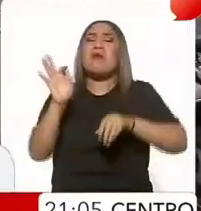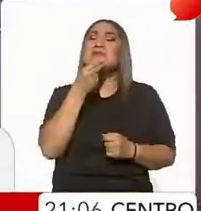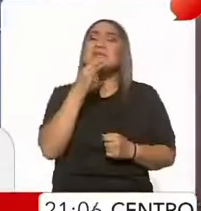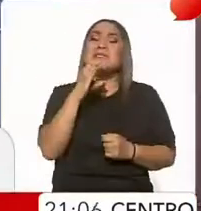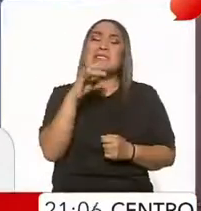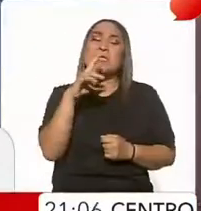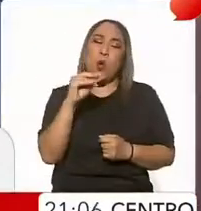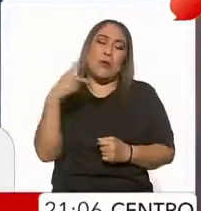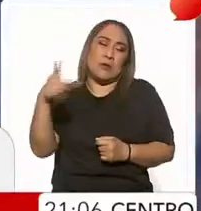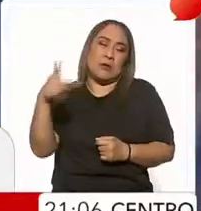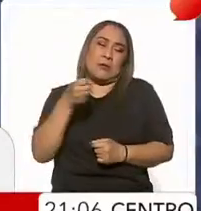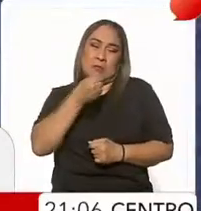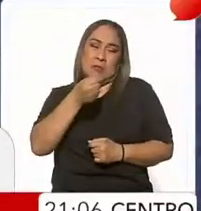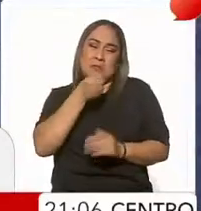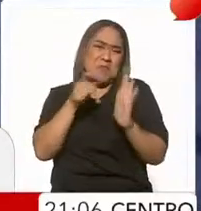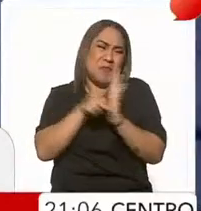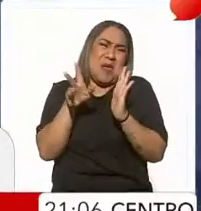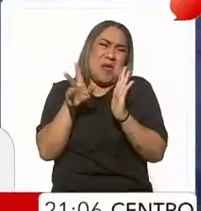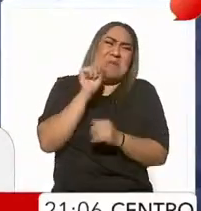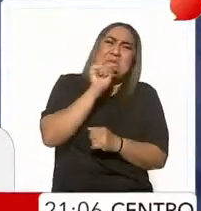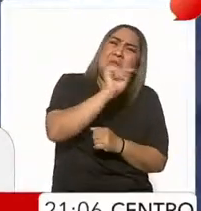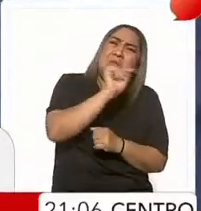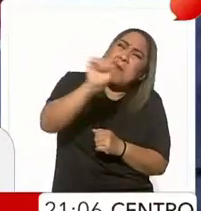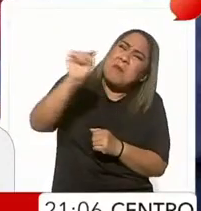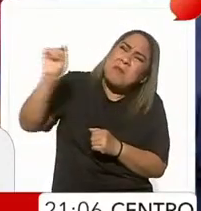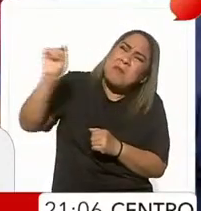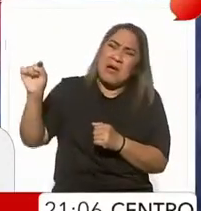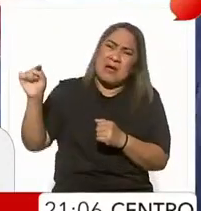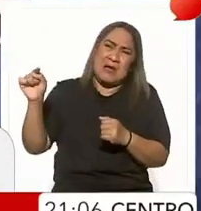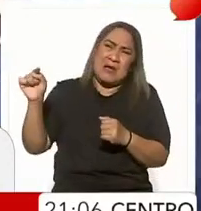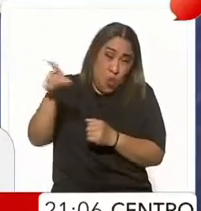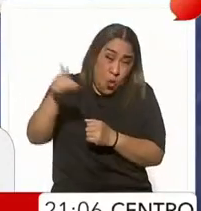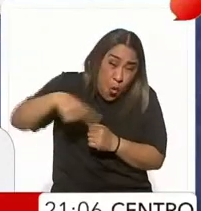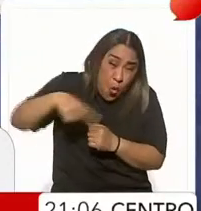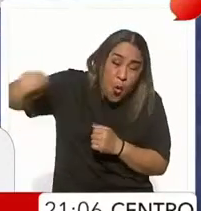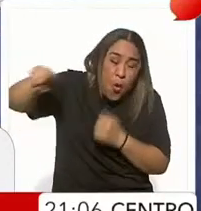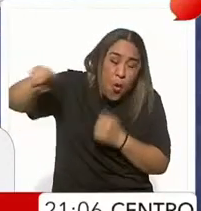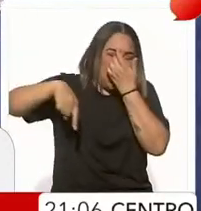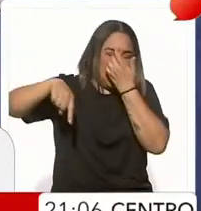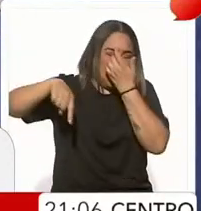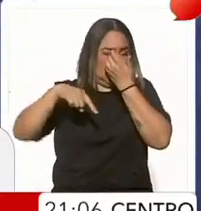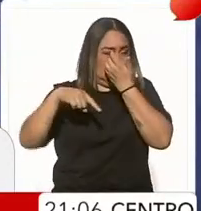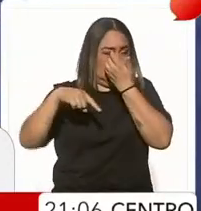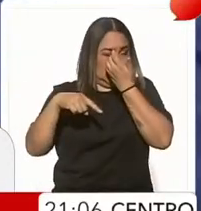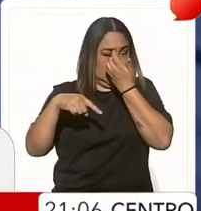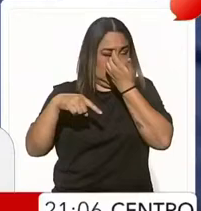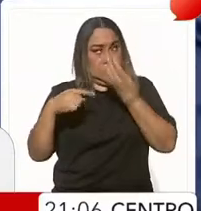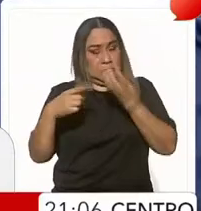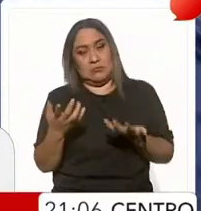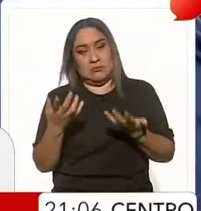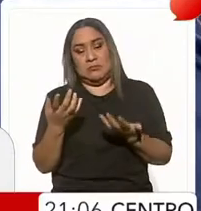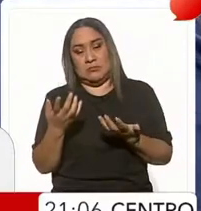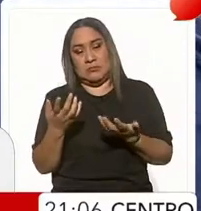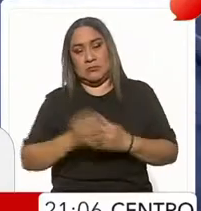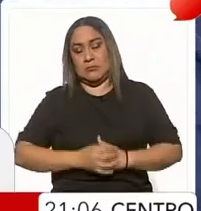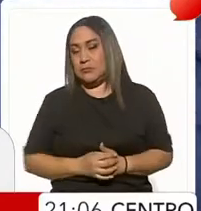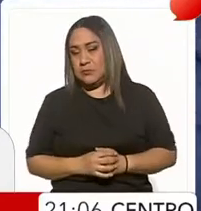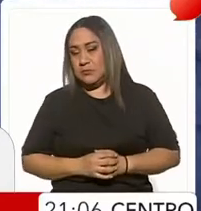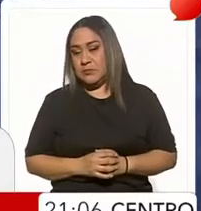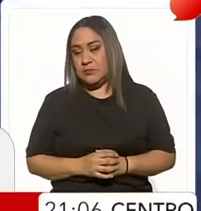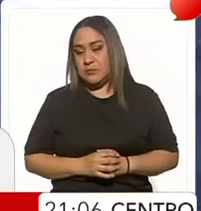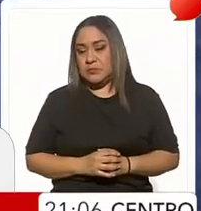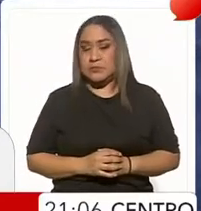metidos, todos, todos, todos, todos, todos, metidos. No sé qué